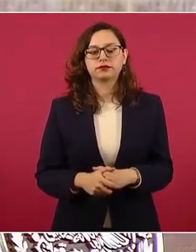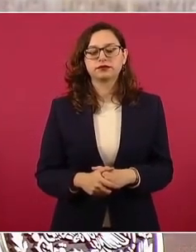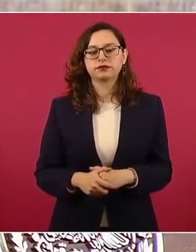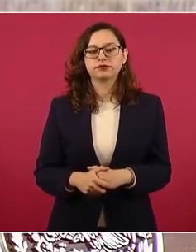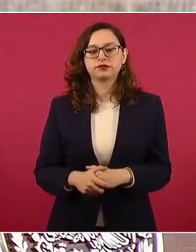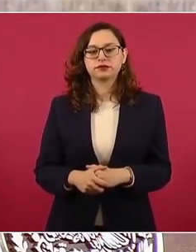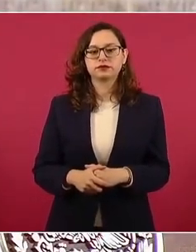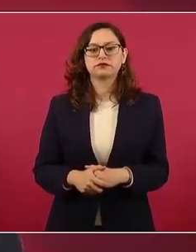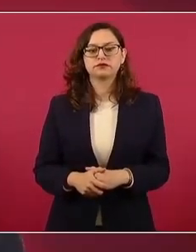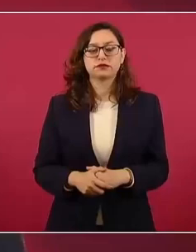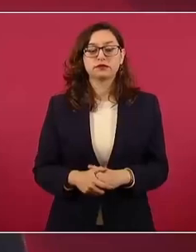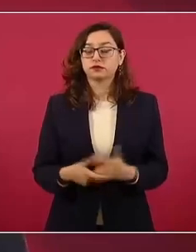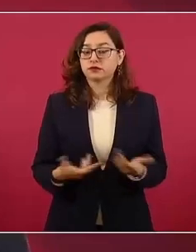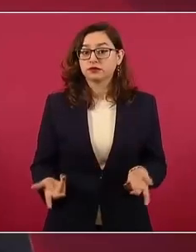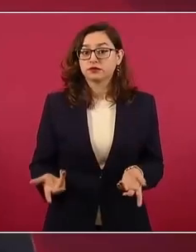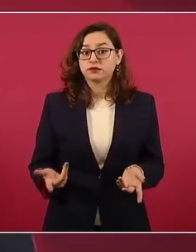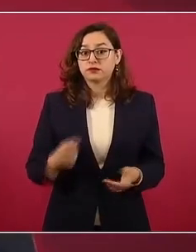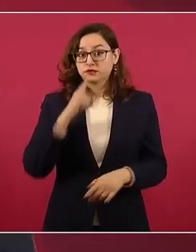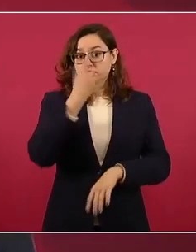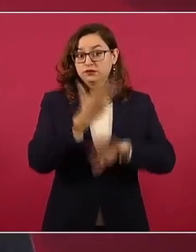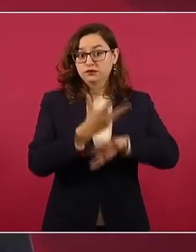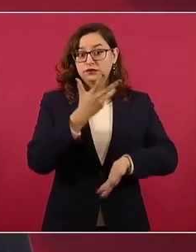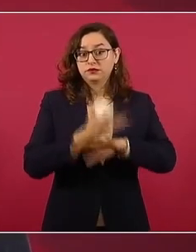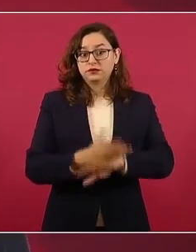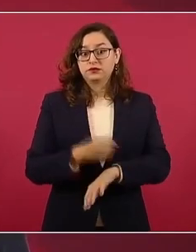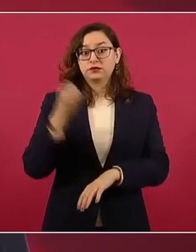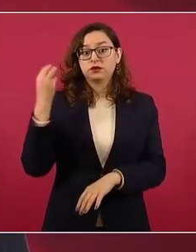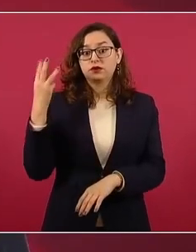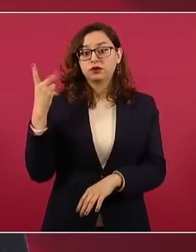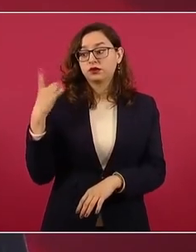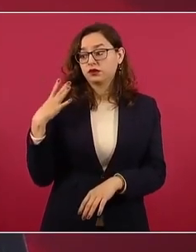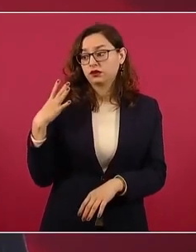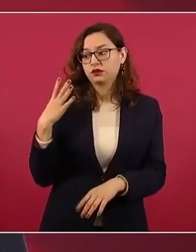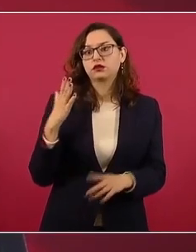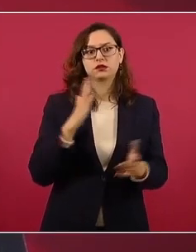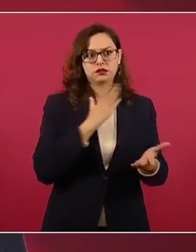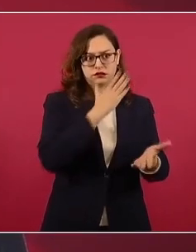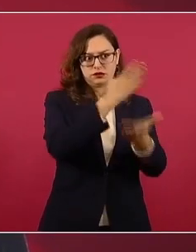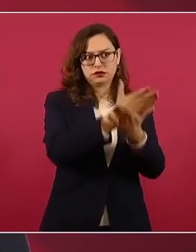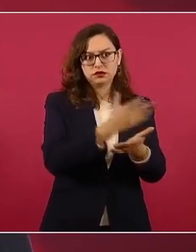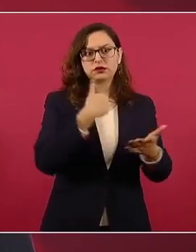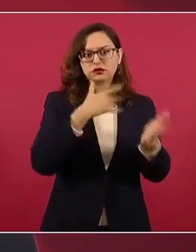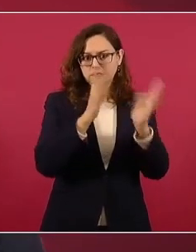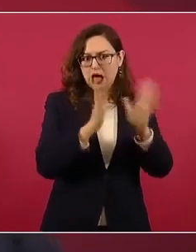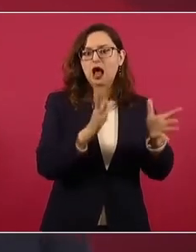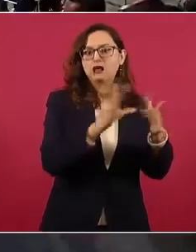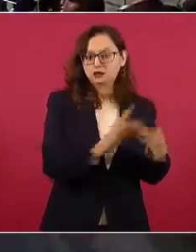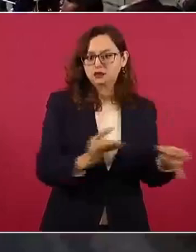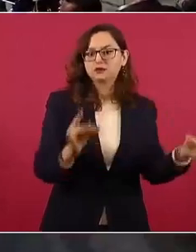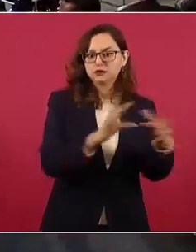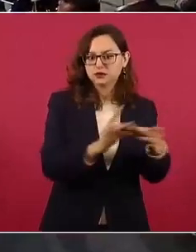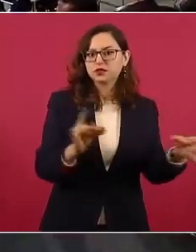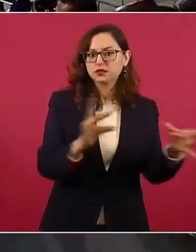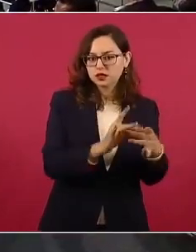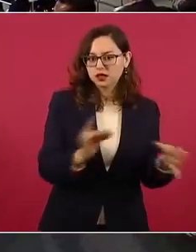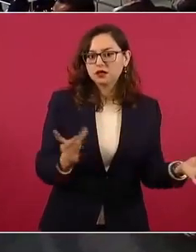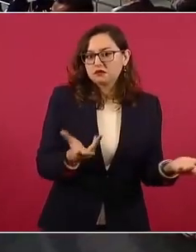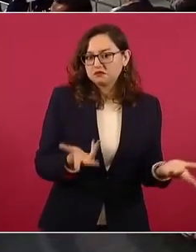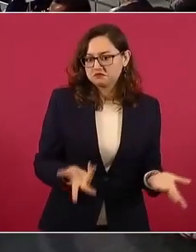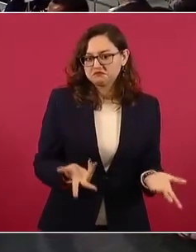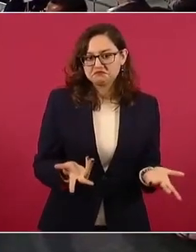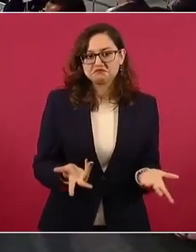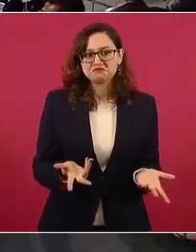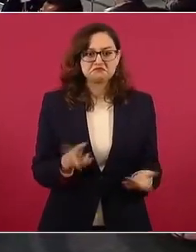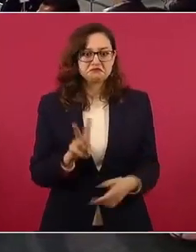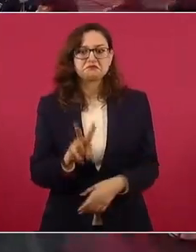intervención en Washington, de que vamos a poder disponer de este mineral, de este